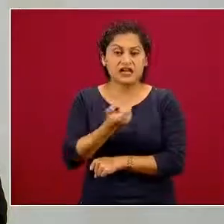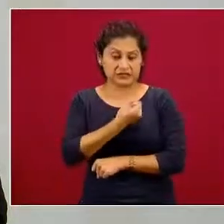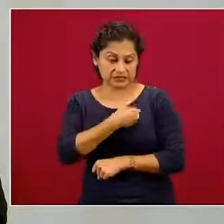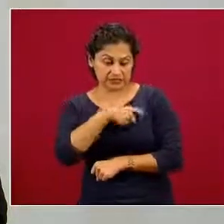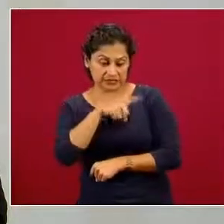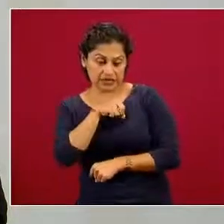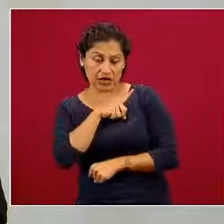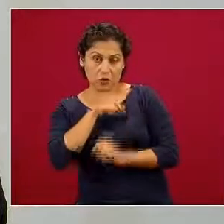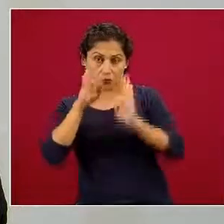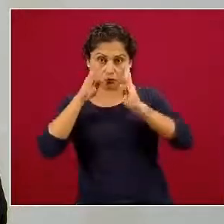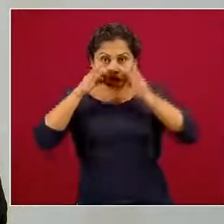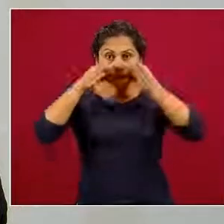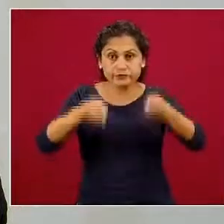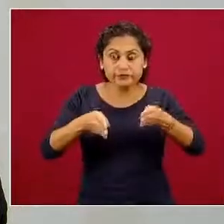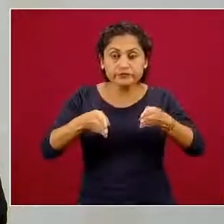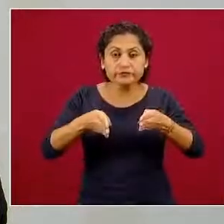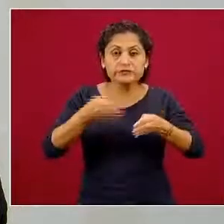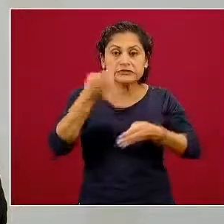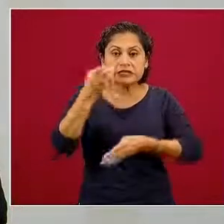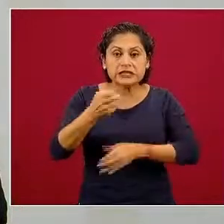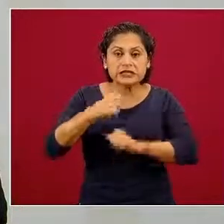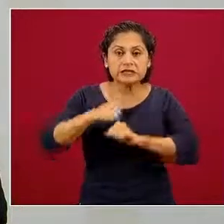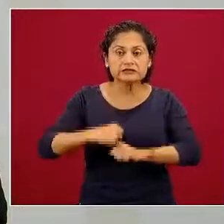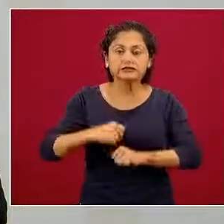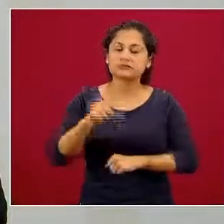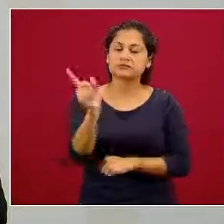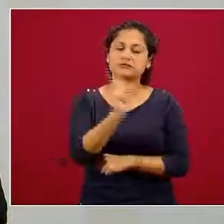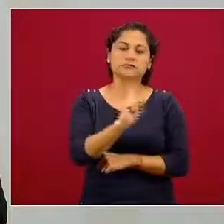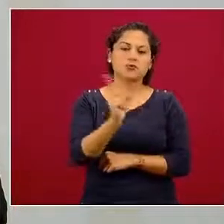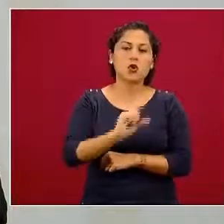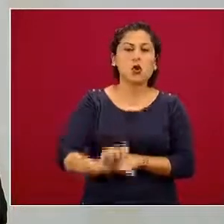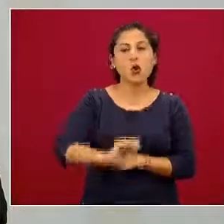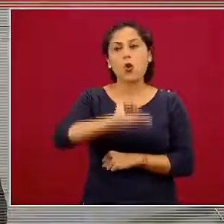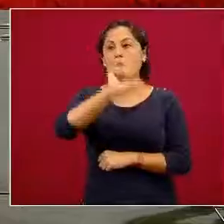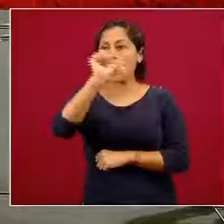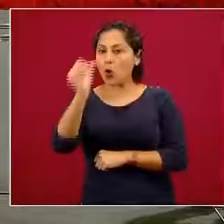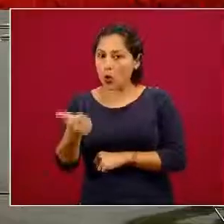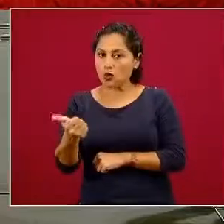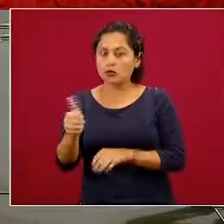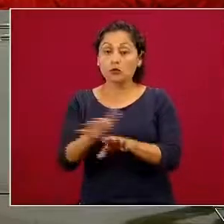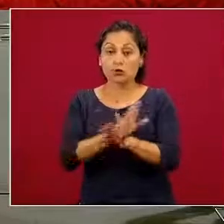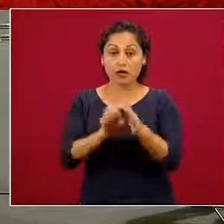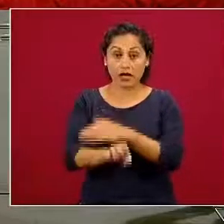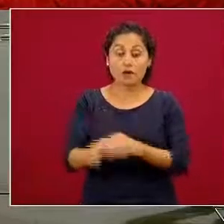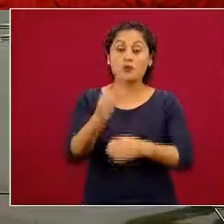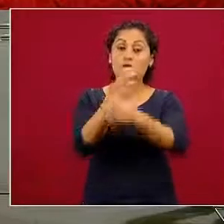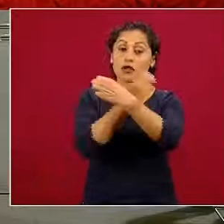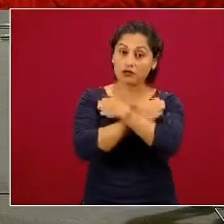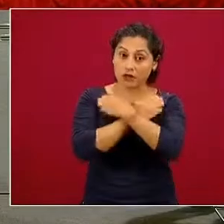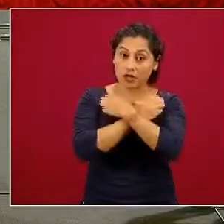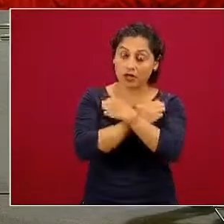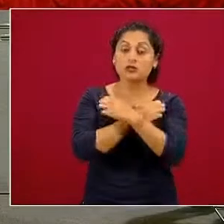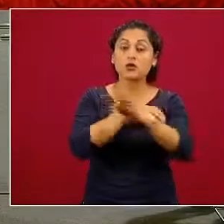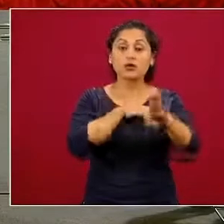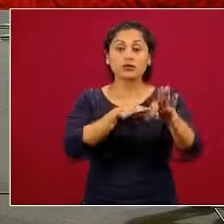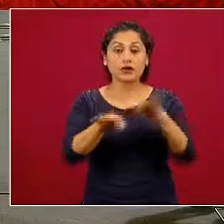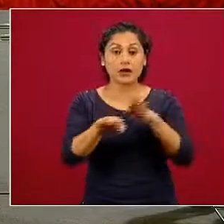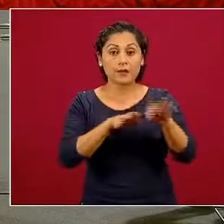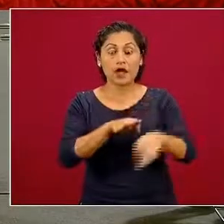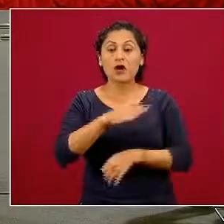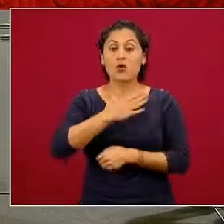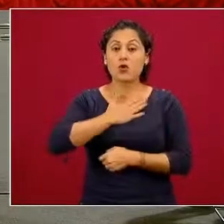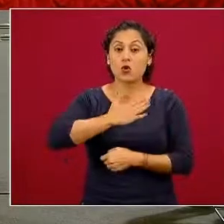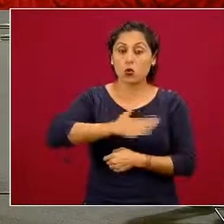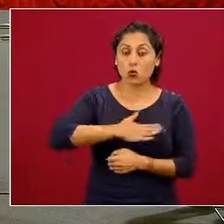salud, sino que requiere una intervención de otros sectores, como la educación, la laboral, la justicia,